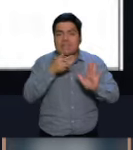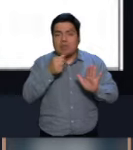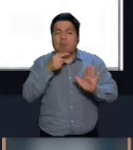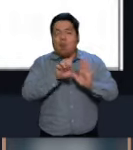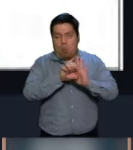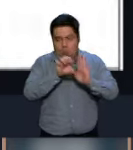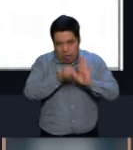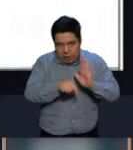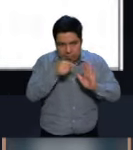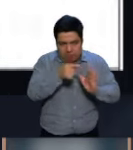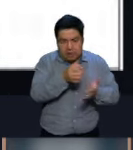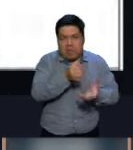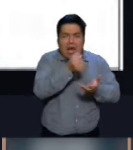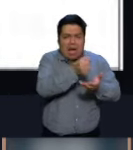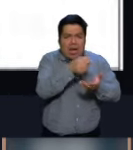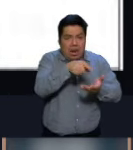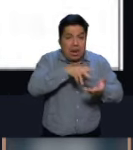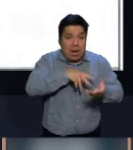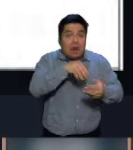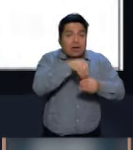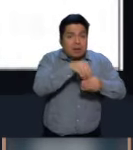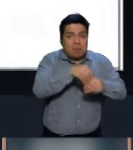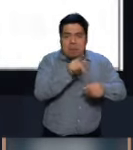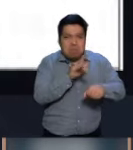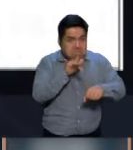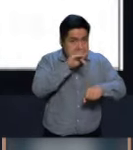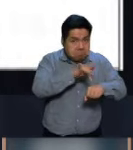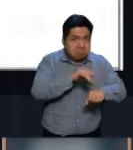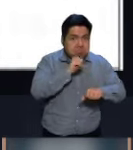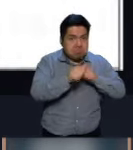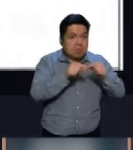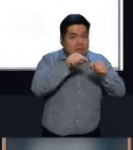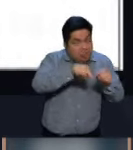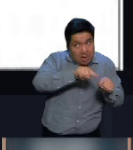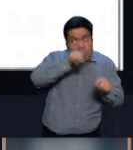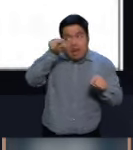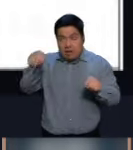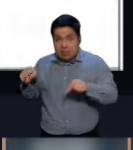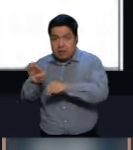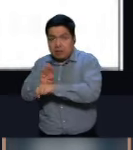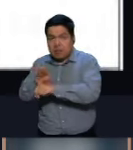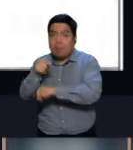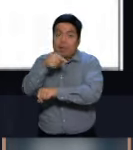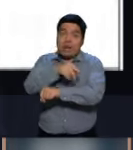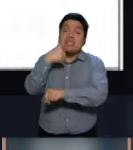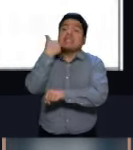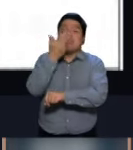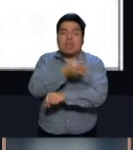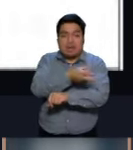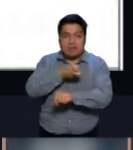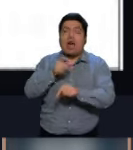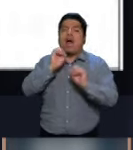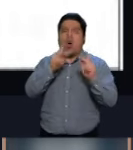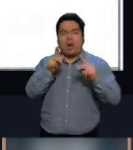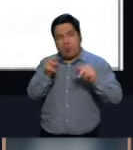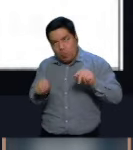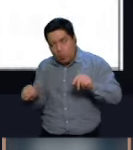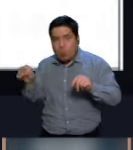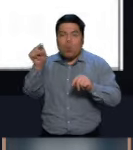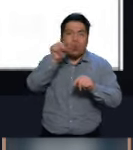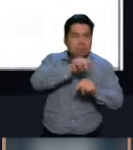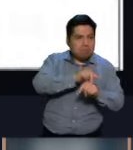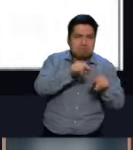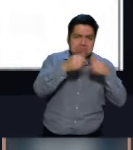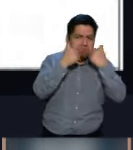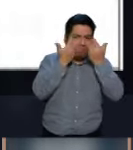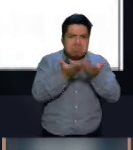recursos, lo que significa que si alguien tiene una cuenta inactiva y sus fondos pasaron al Fondo del Bienestar, pero quiere retirar su dinero, puede hacerlo en el momento